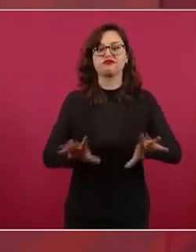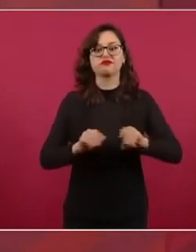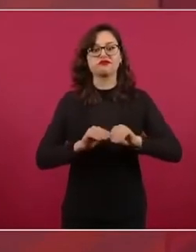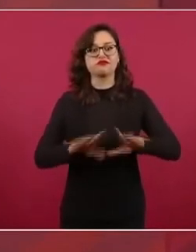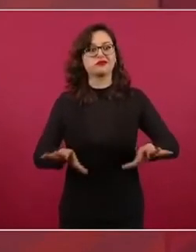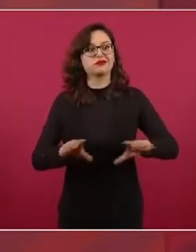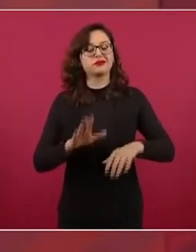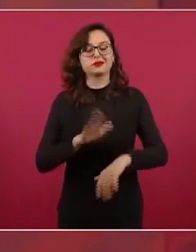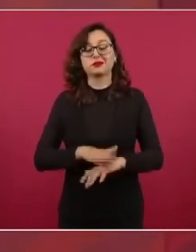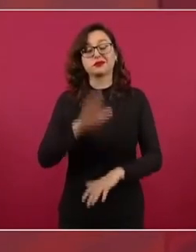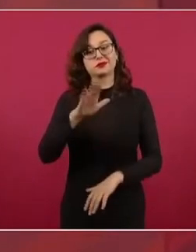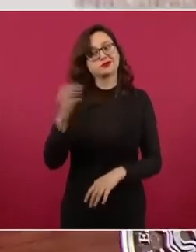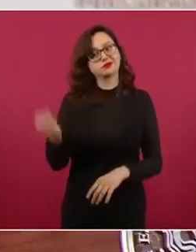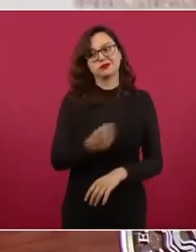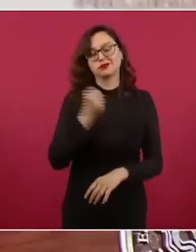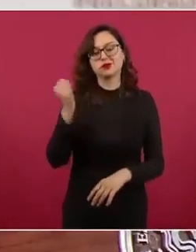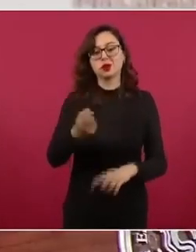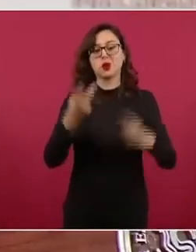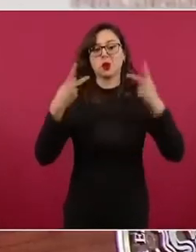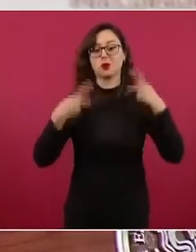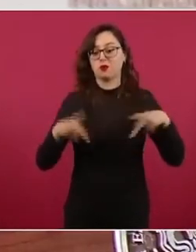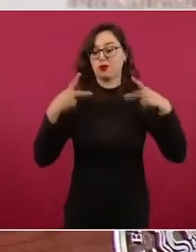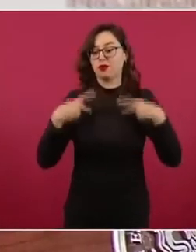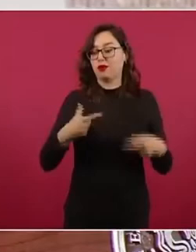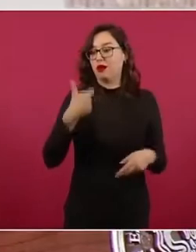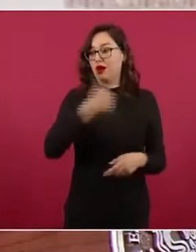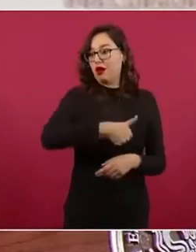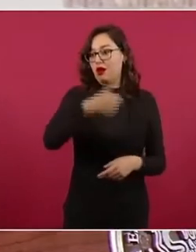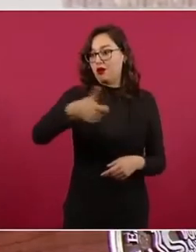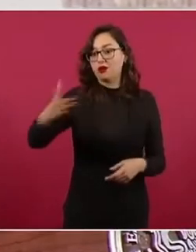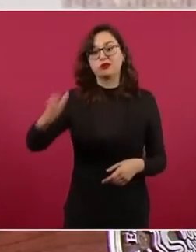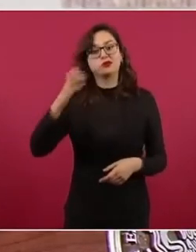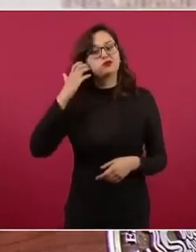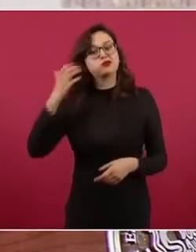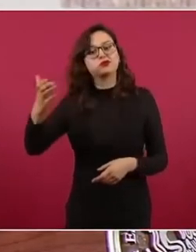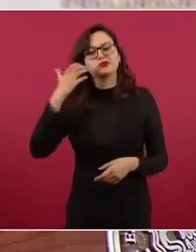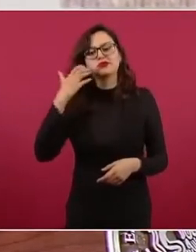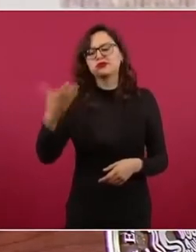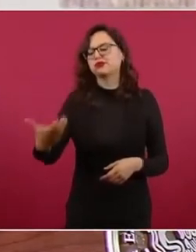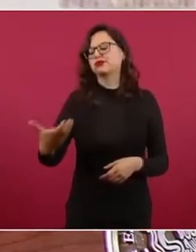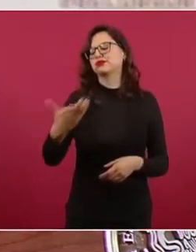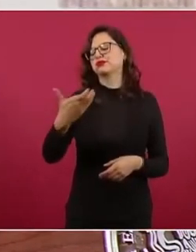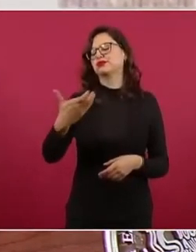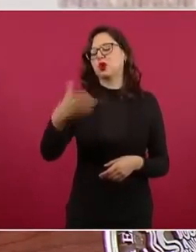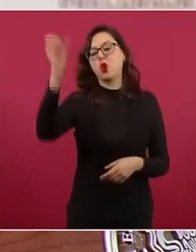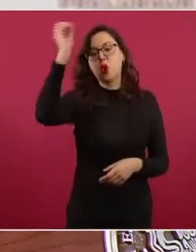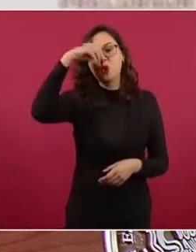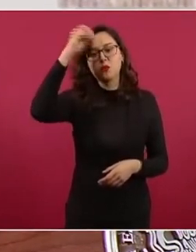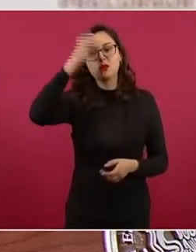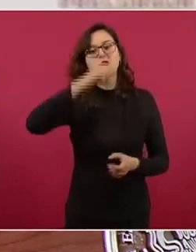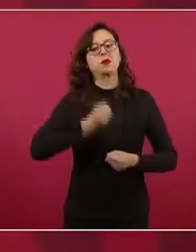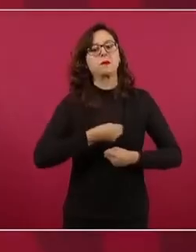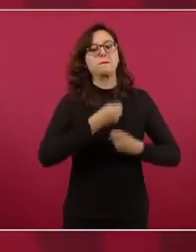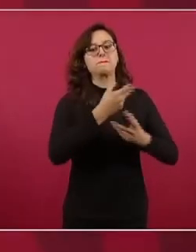un teléfono y puede poner su opinión,